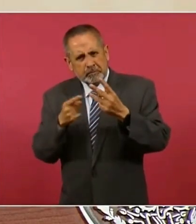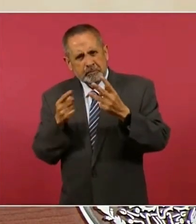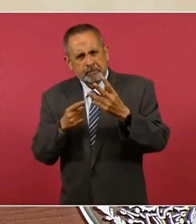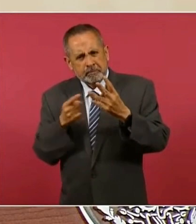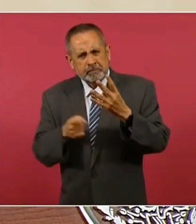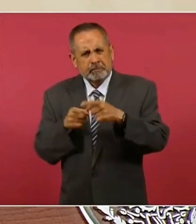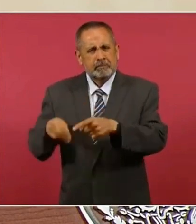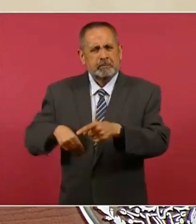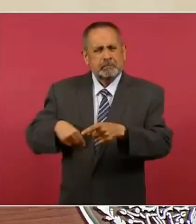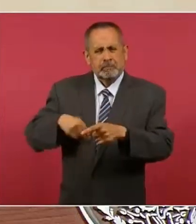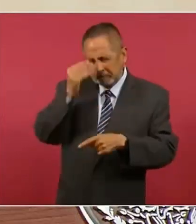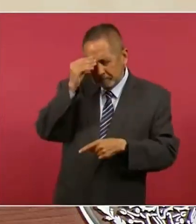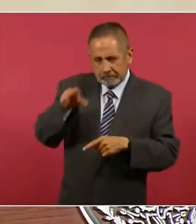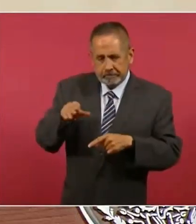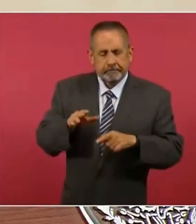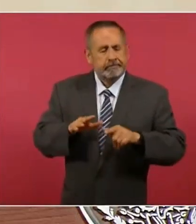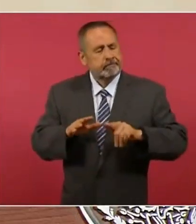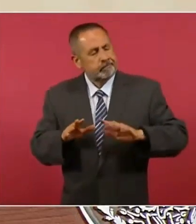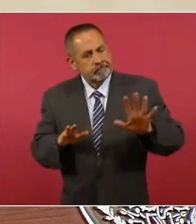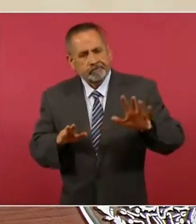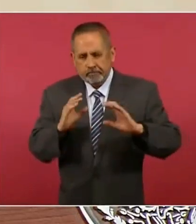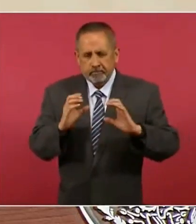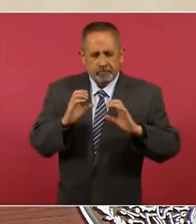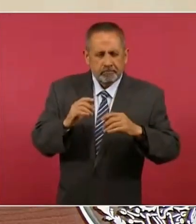y estamos en eso.